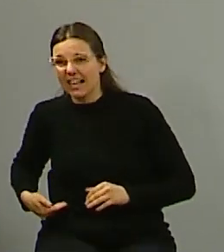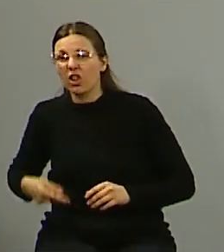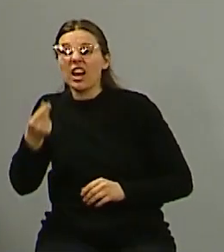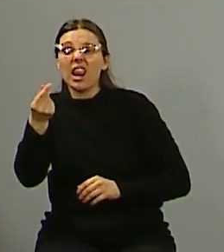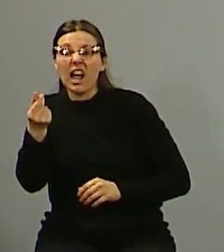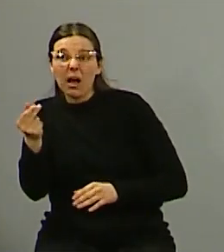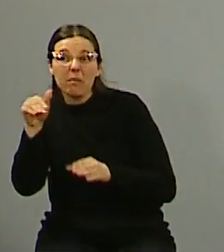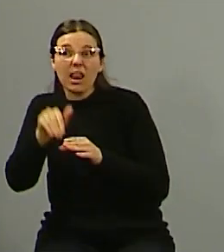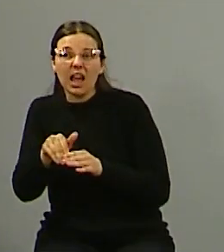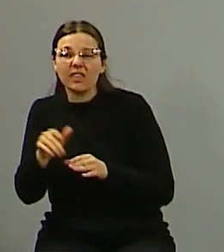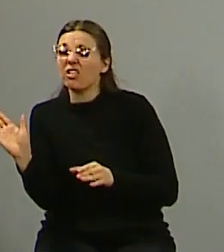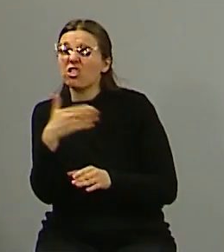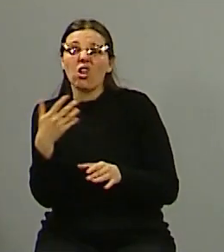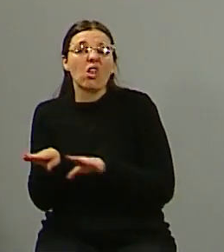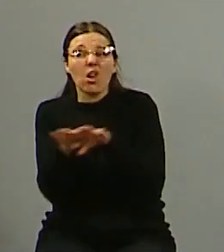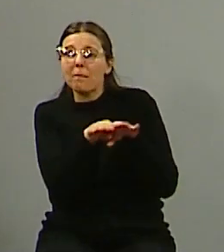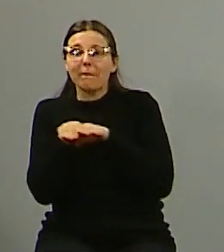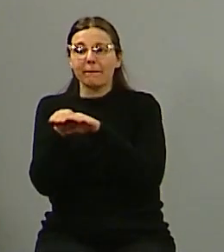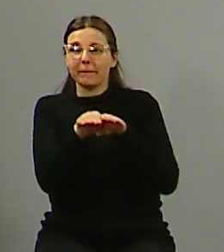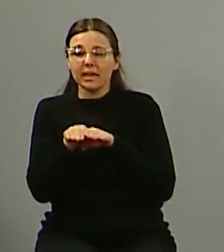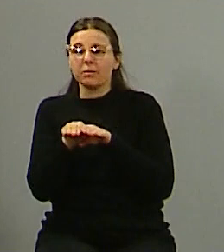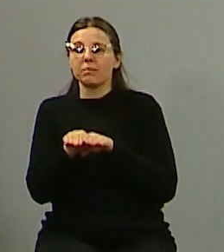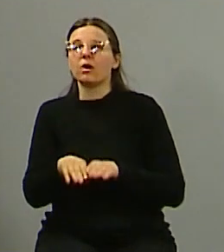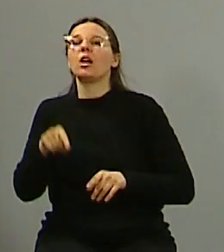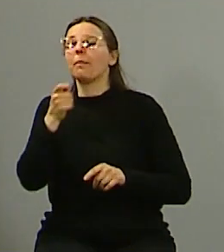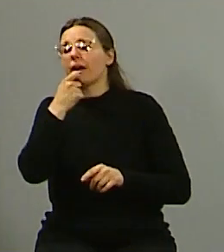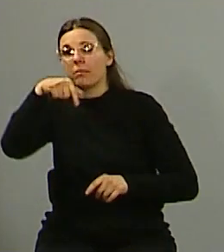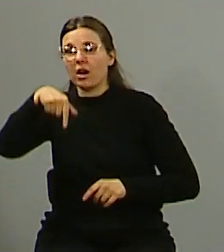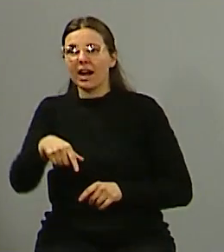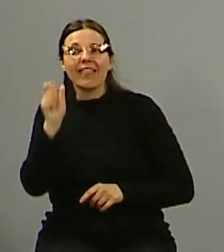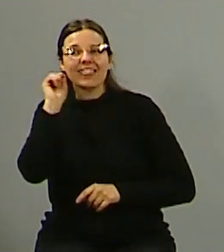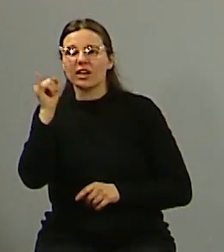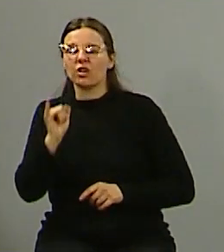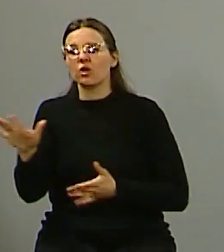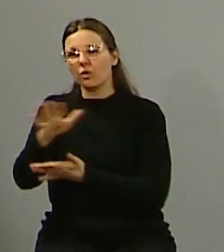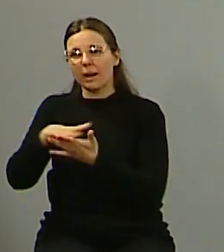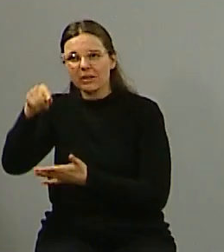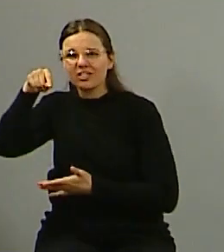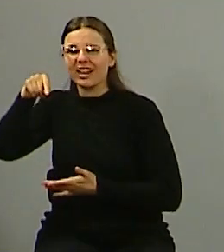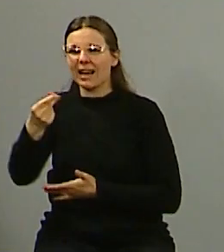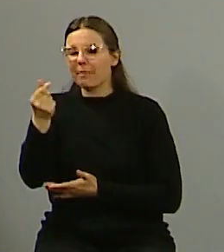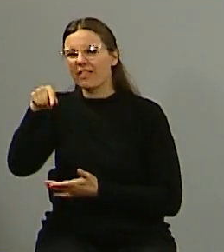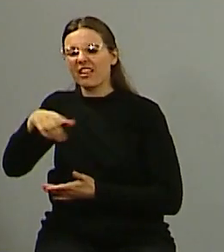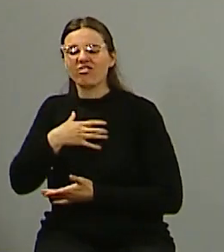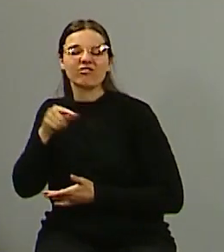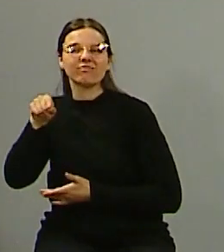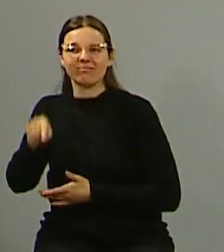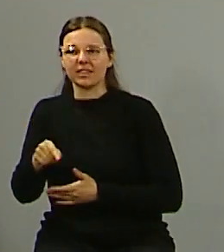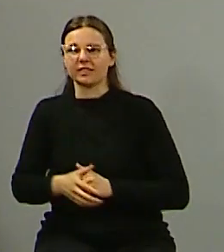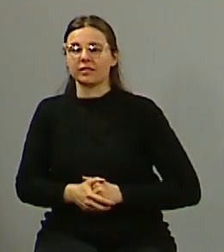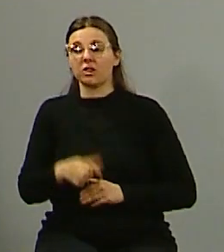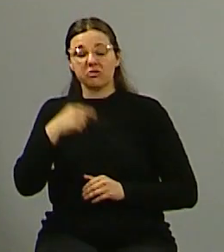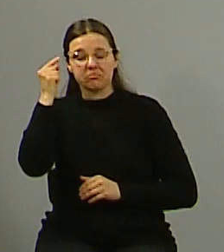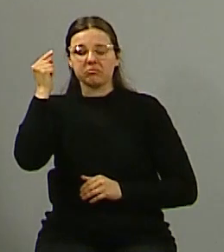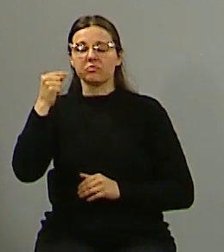Y es la plata de los gobernadores cruceños en este caso. Vamos al punto específico de la seguridad. Nosotros tenemos un